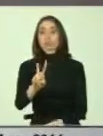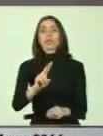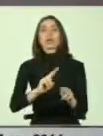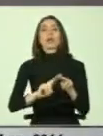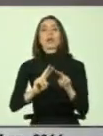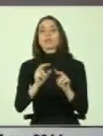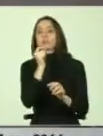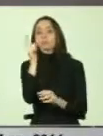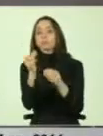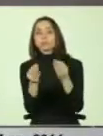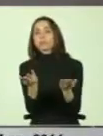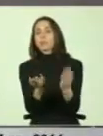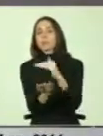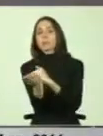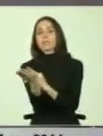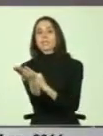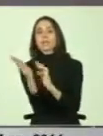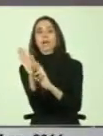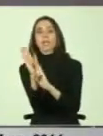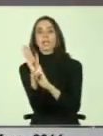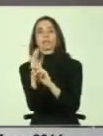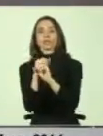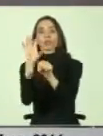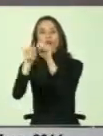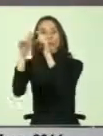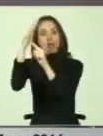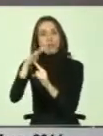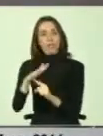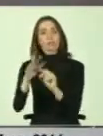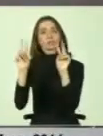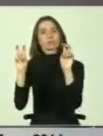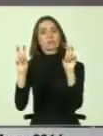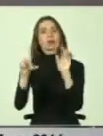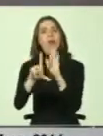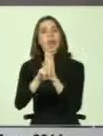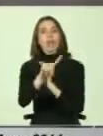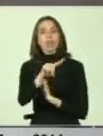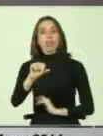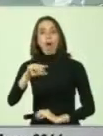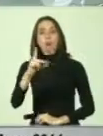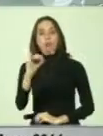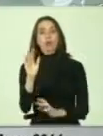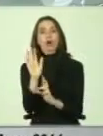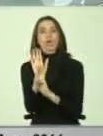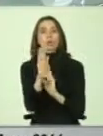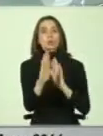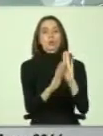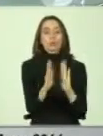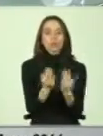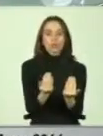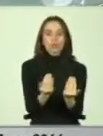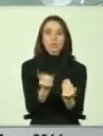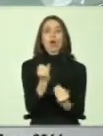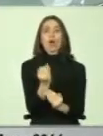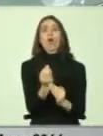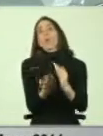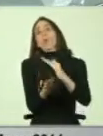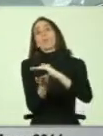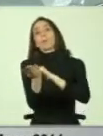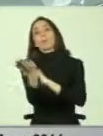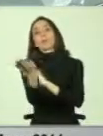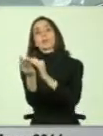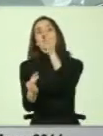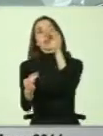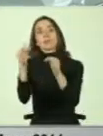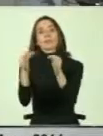acciones como un recurso antidiscriminación, la Ley Zamudio, recursos de protección en caso que sea necesario, o la presentación ante los